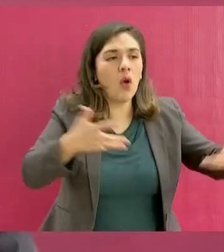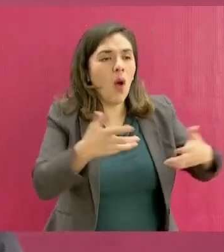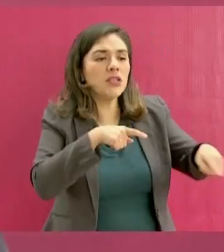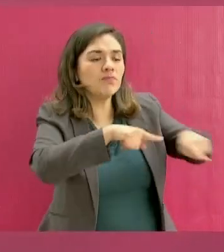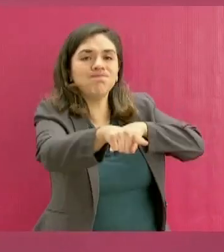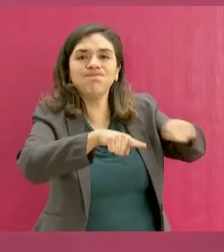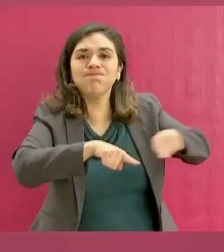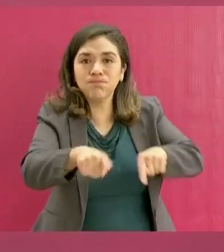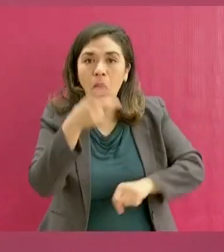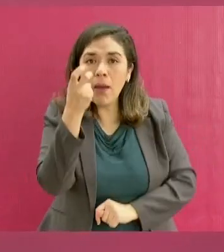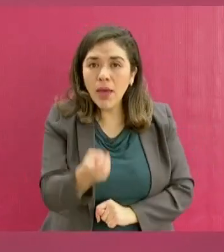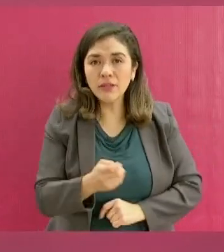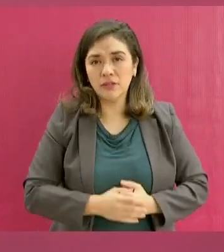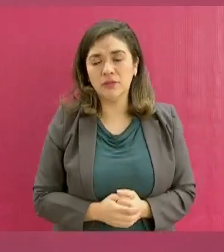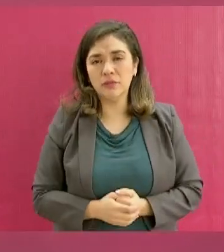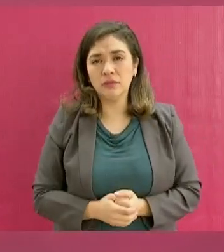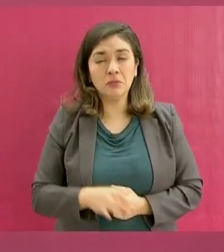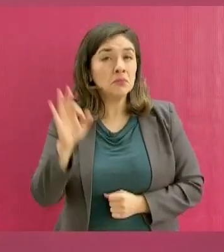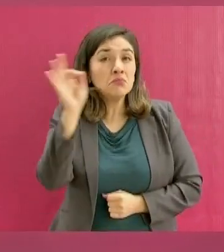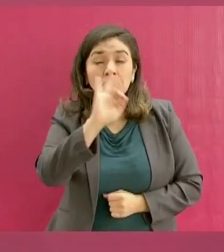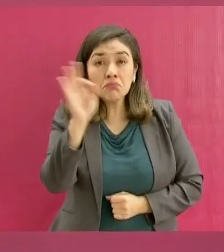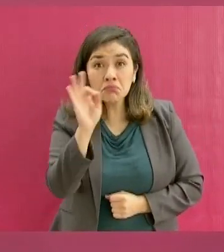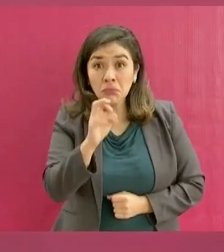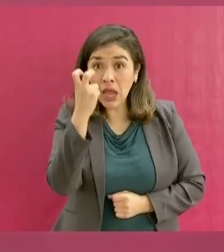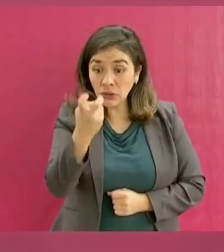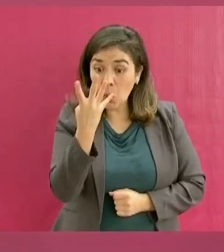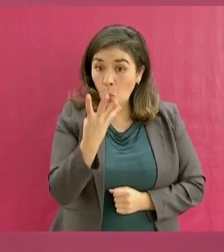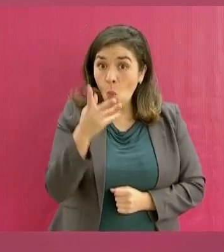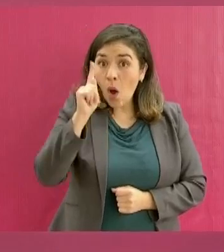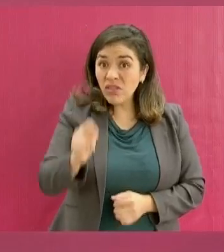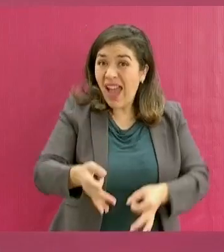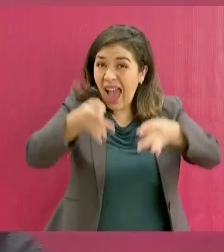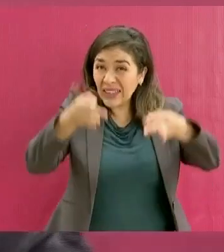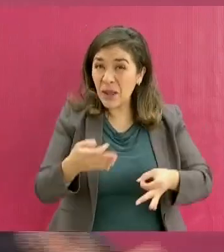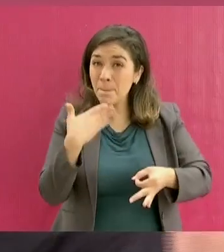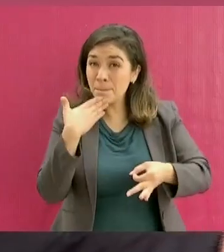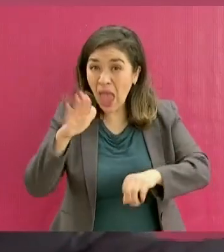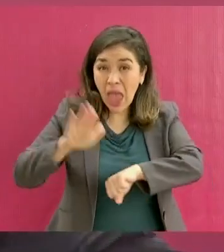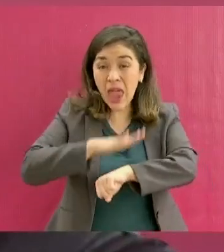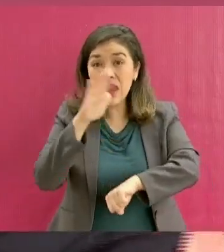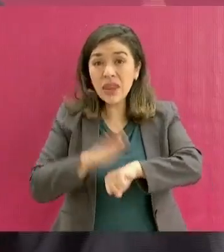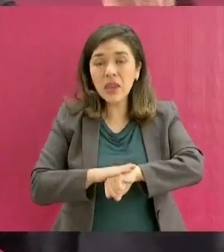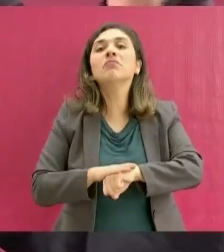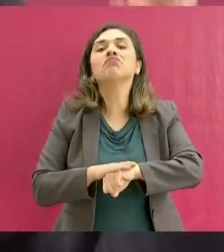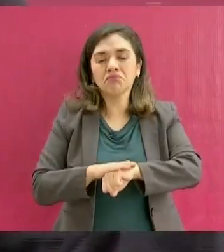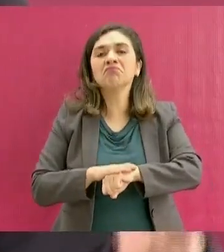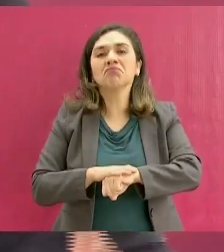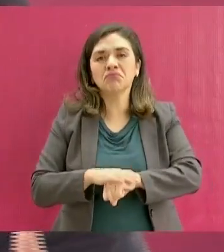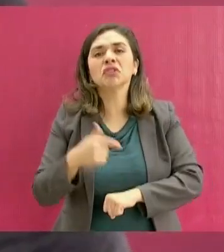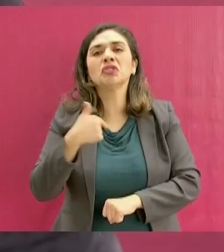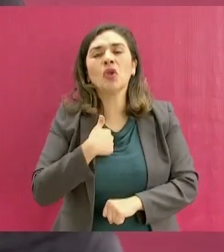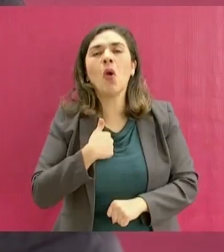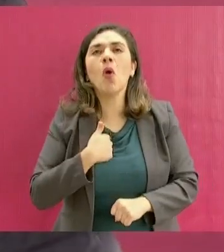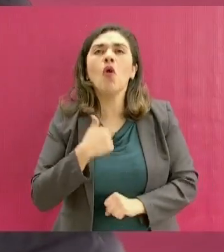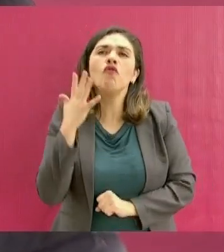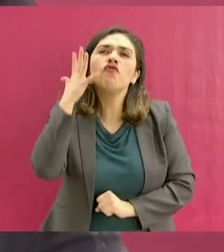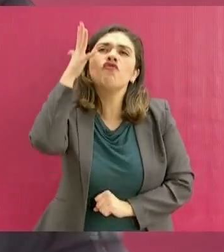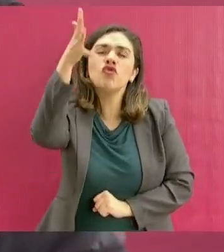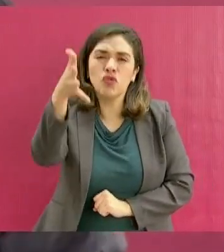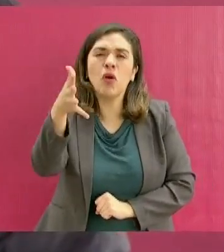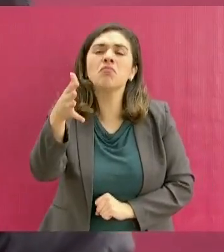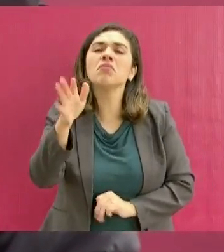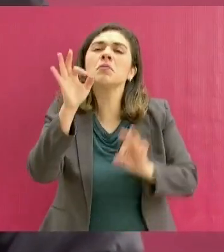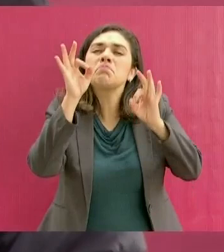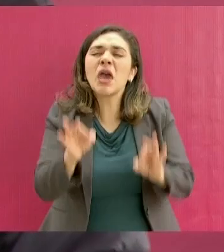Si se consuma esta cuarta transformación, le vamos a dejar una muy buena